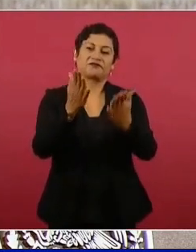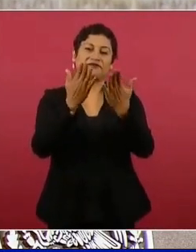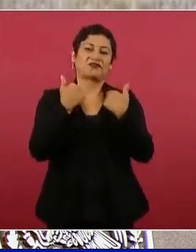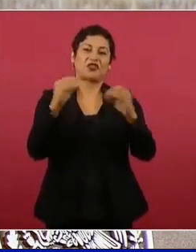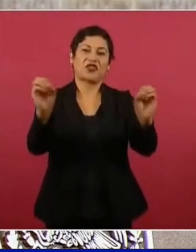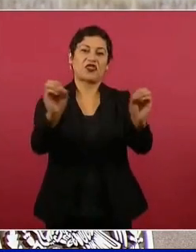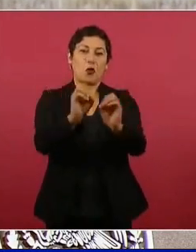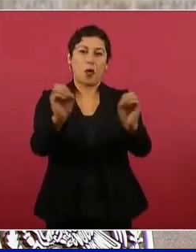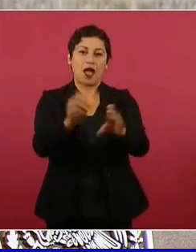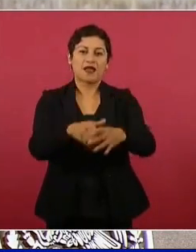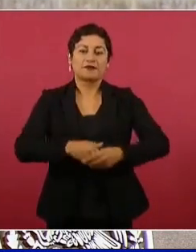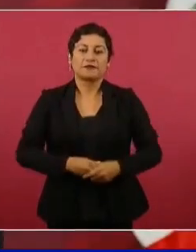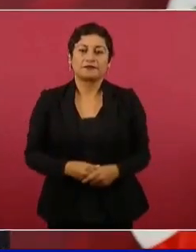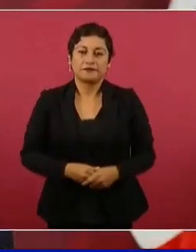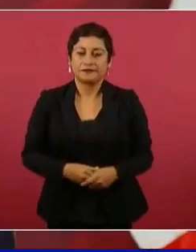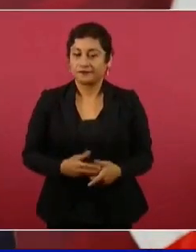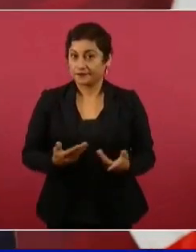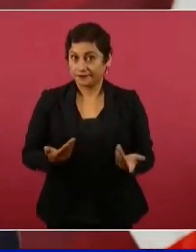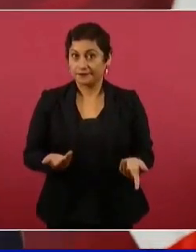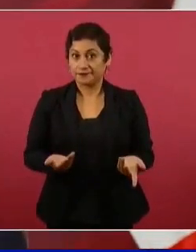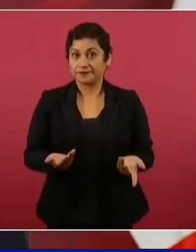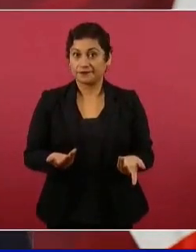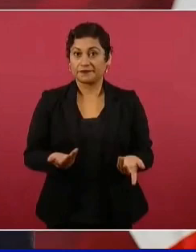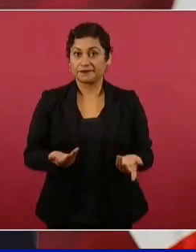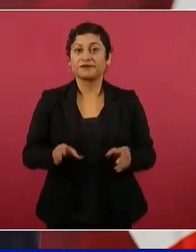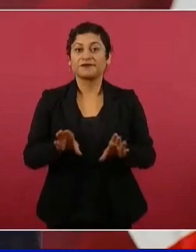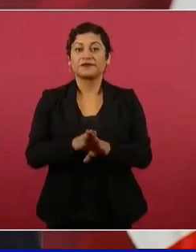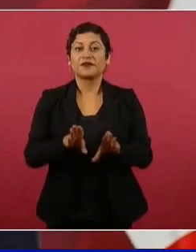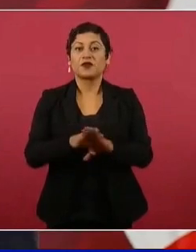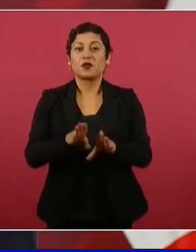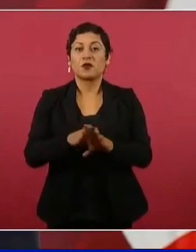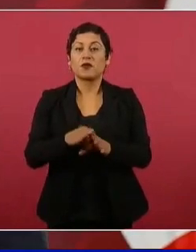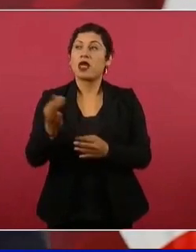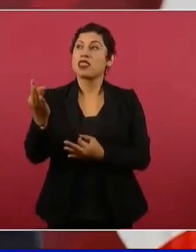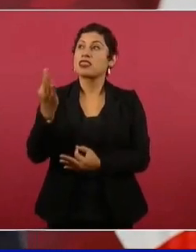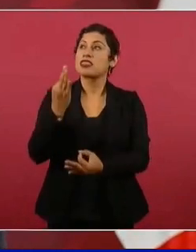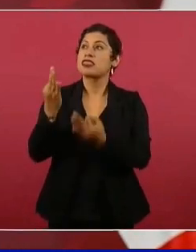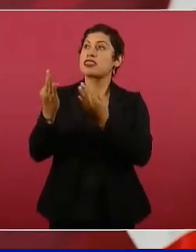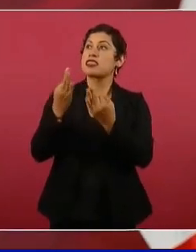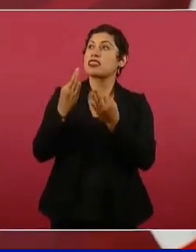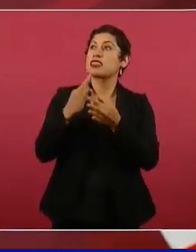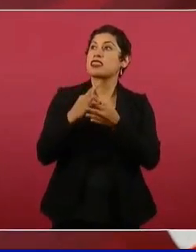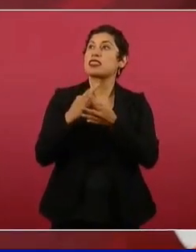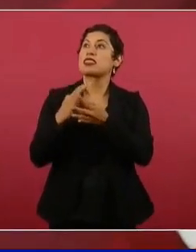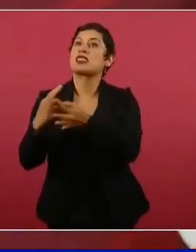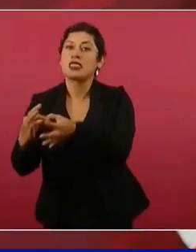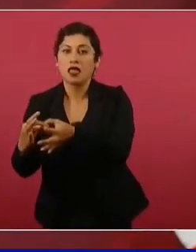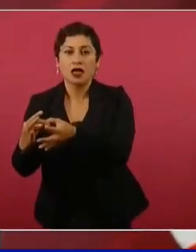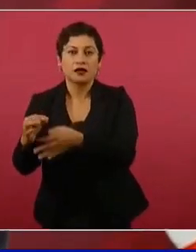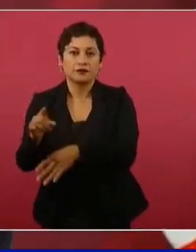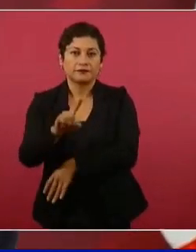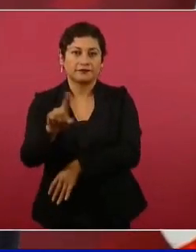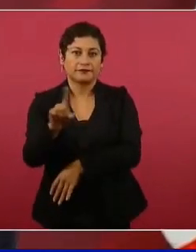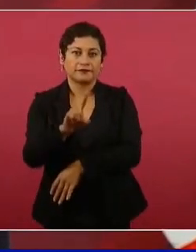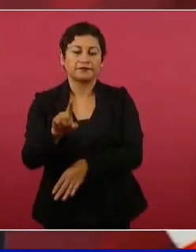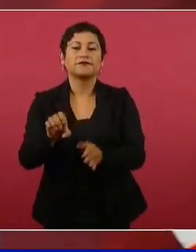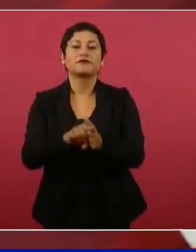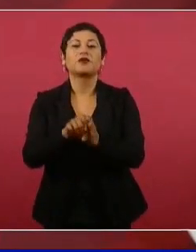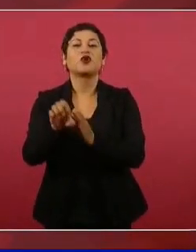ser acarreado. Nada de que ¿a dónde